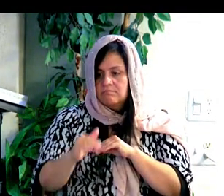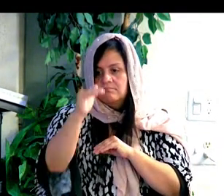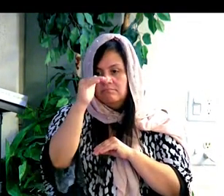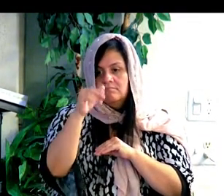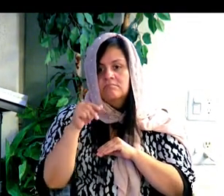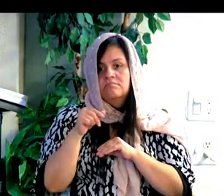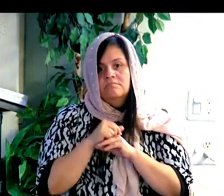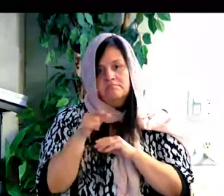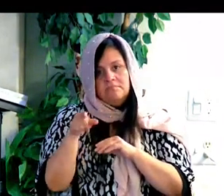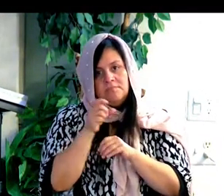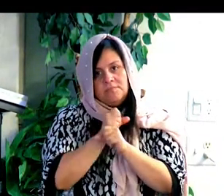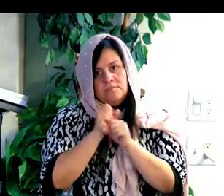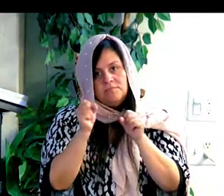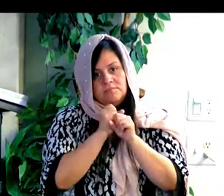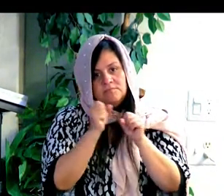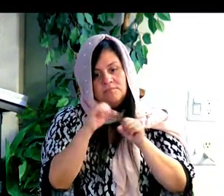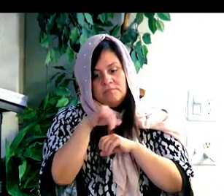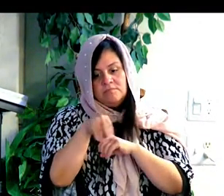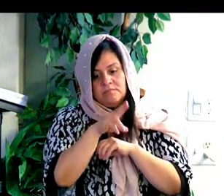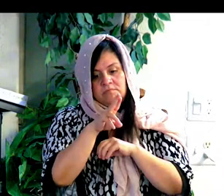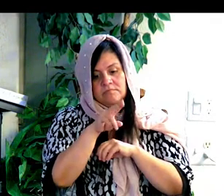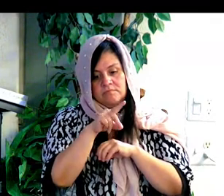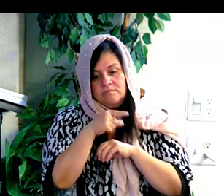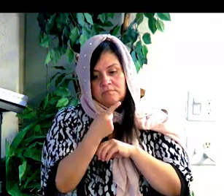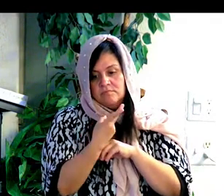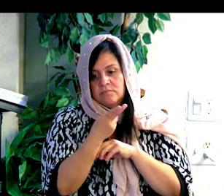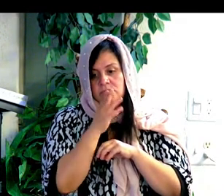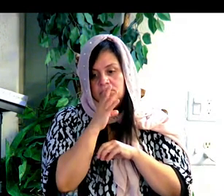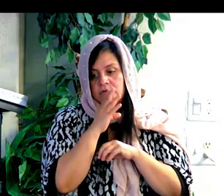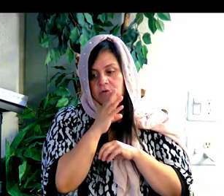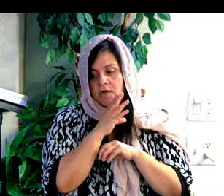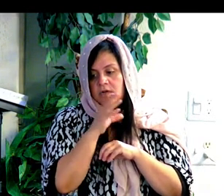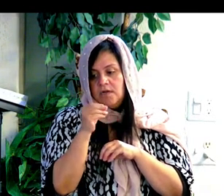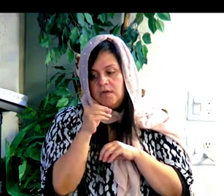and Israel will live safely, and this is the name given to him,